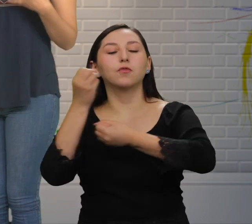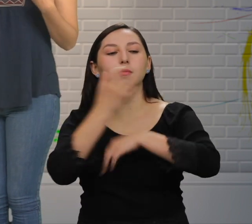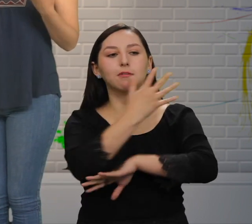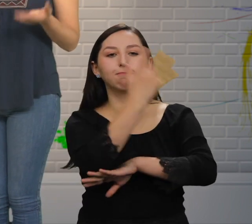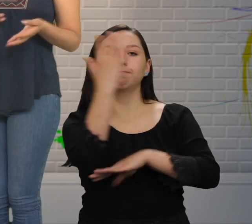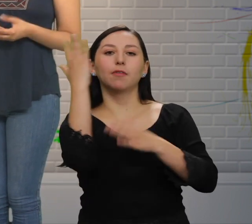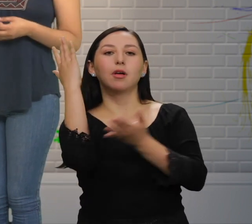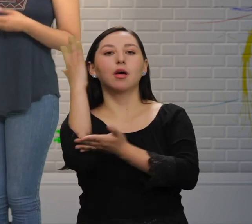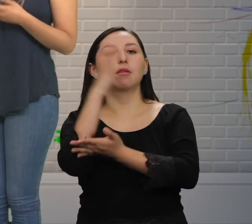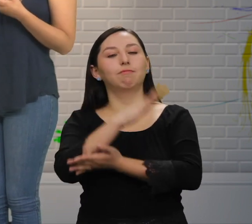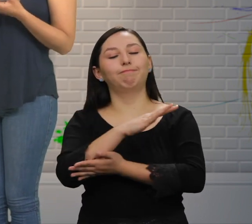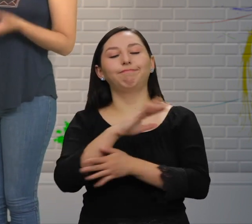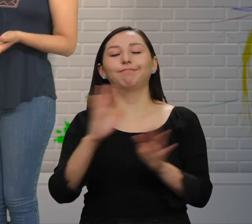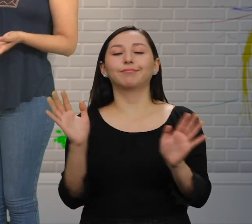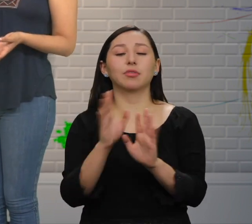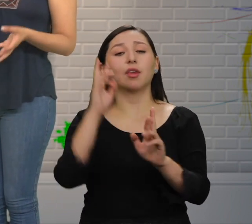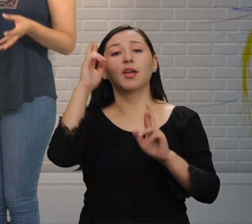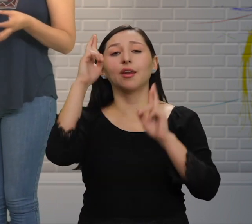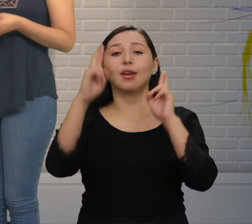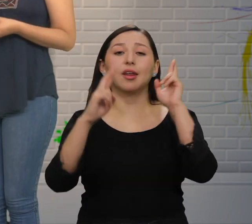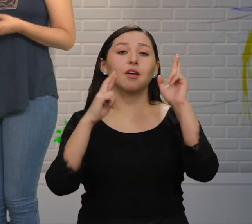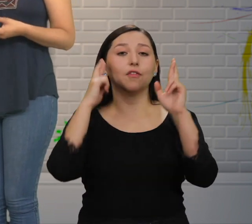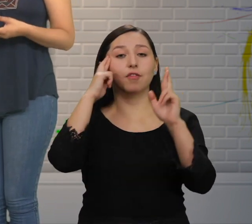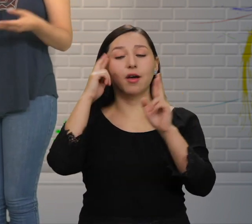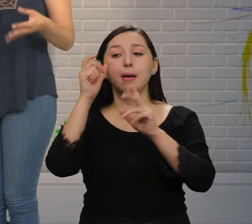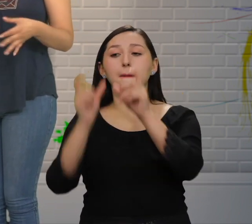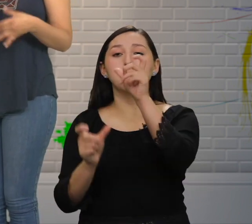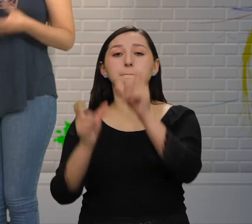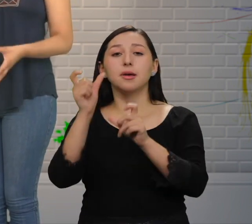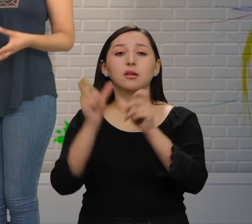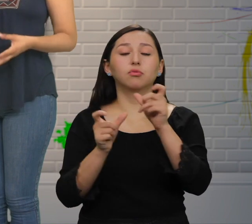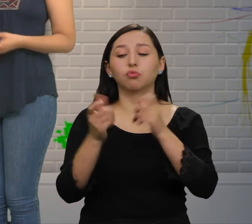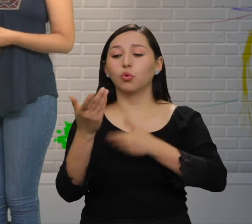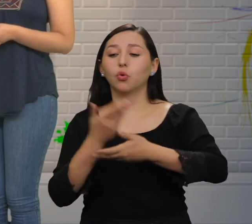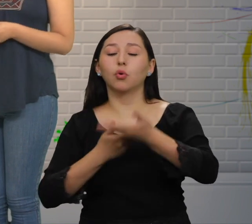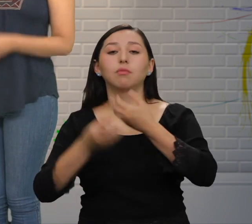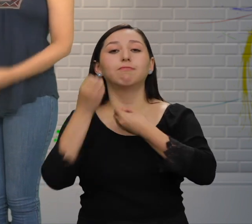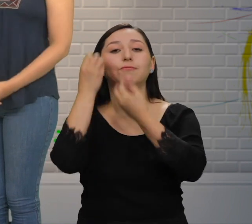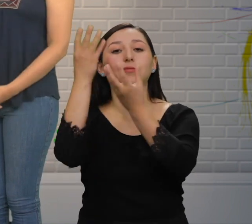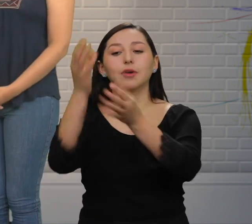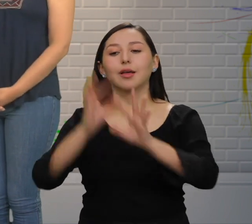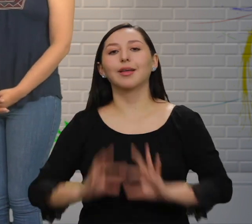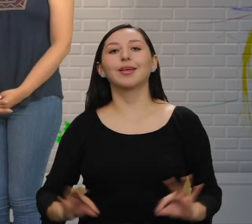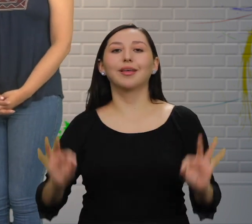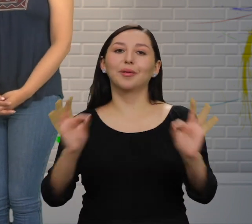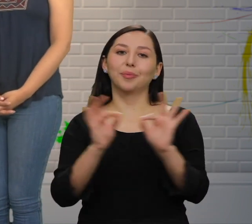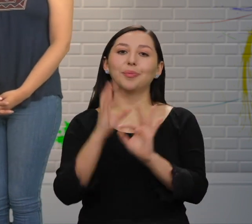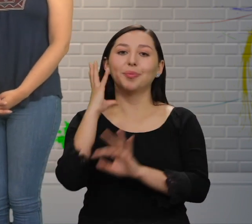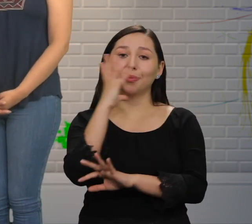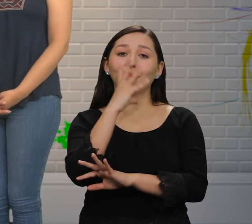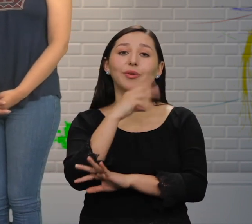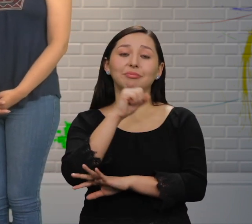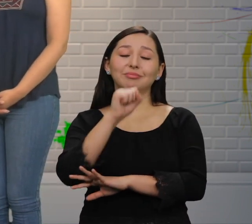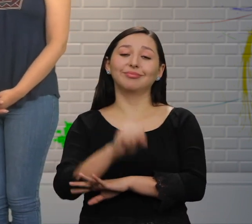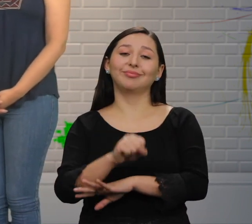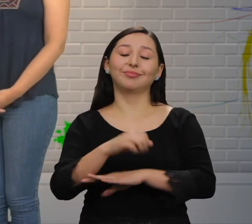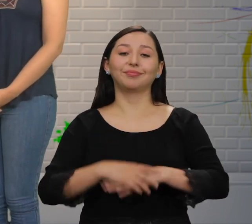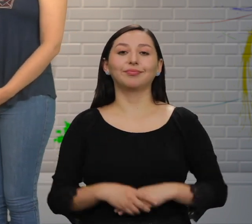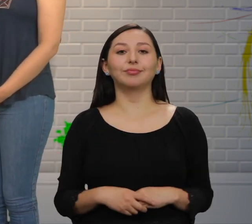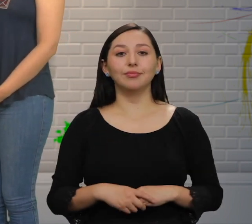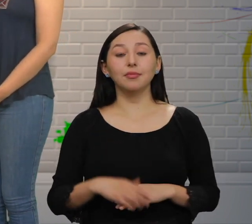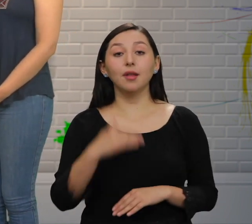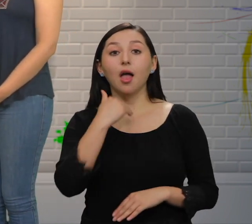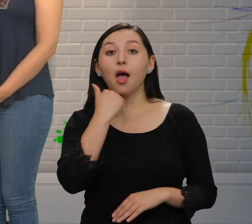generar procesos de reflexión Para que la gente sepa cuál es la importancia de ellos ¡Qué hermoso! ¡Qué lindo! ¡Qué hermoso!